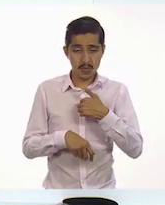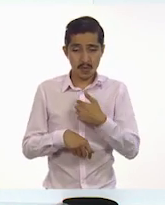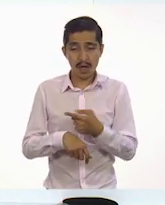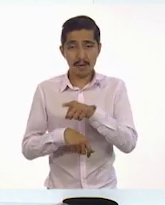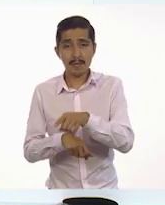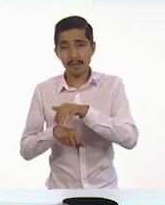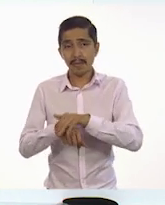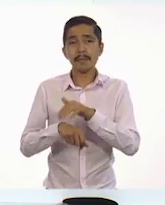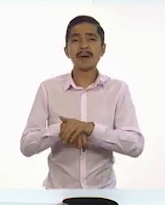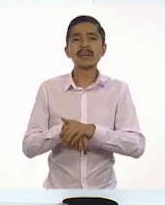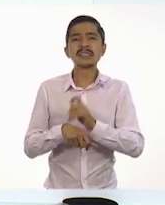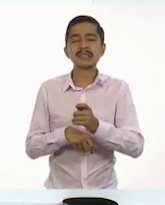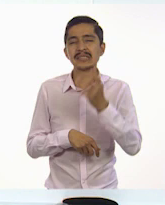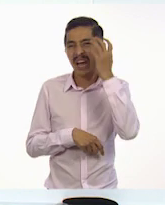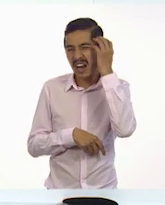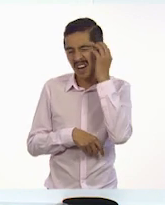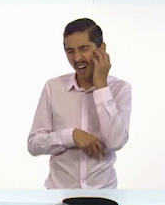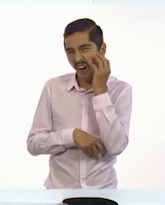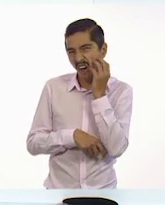El rey de la selva.